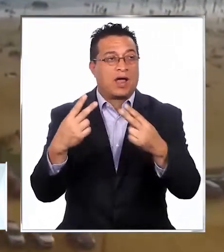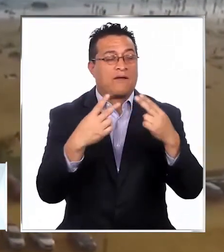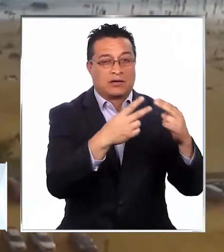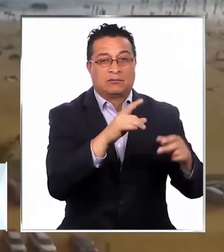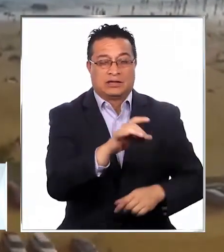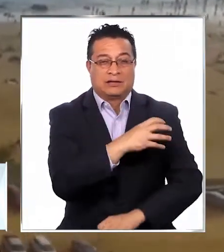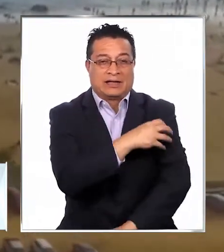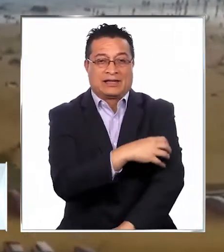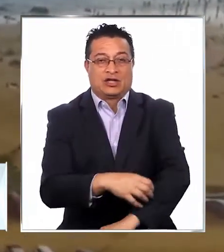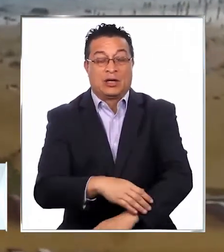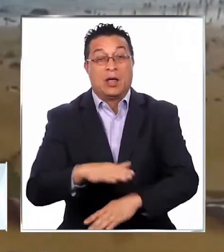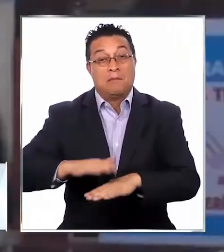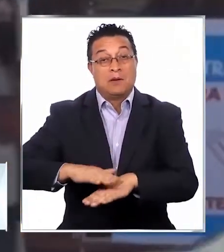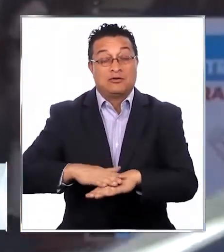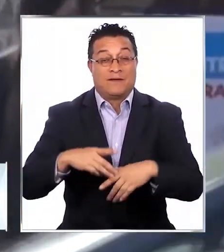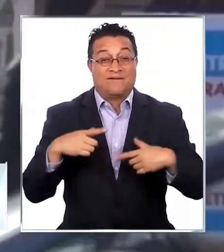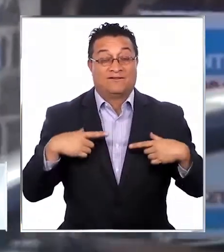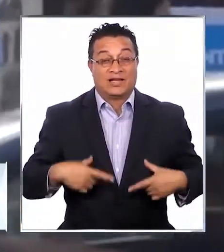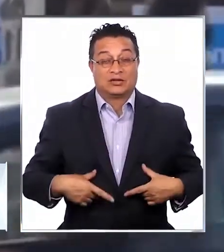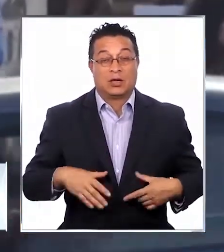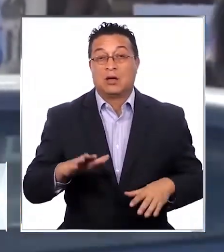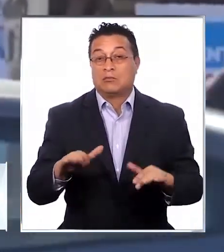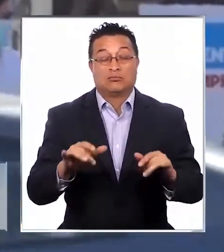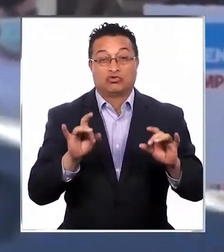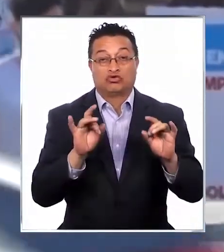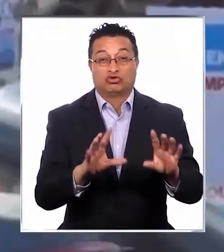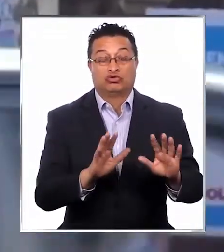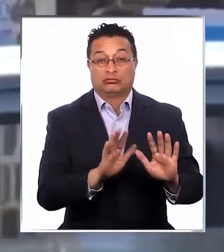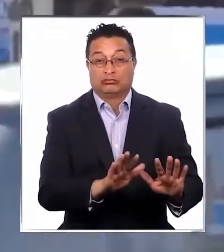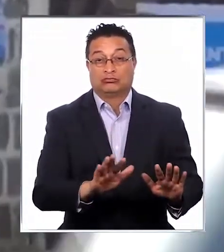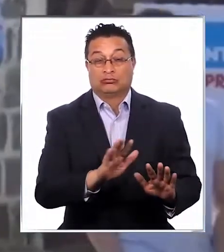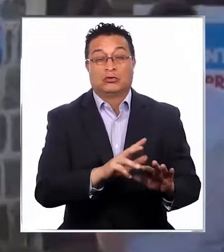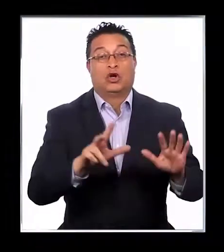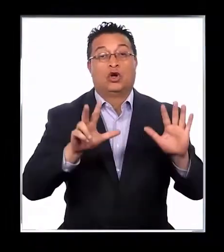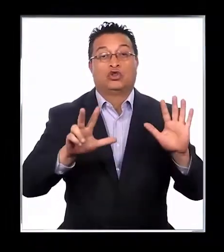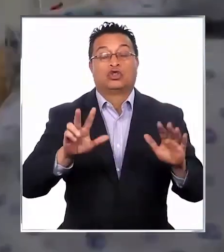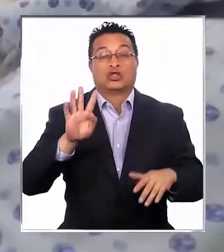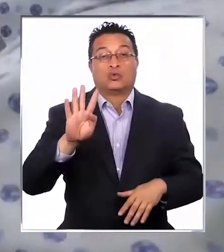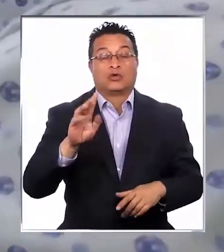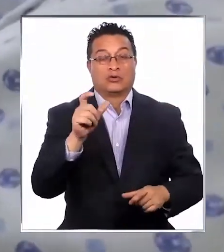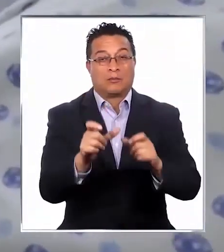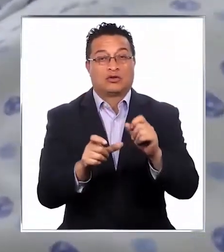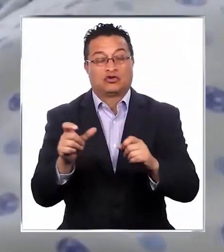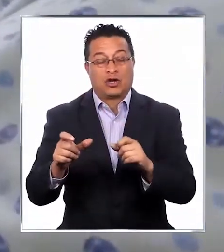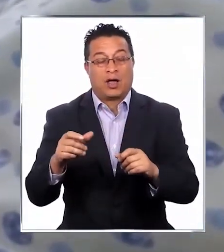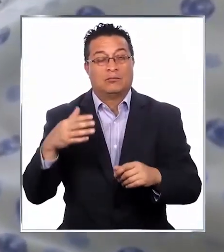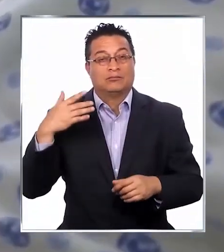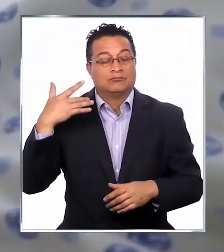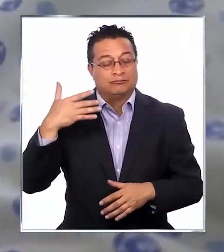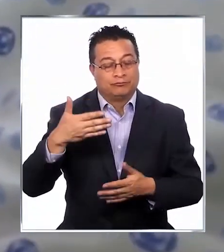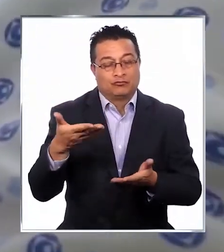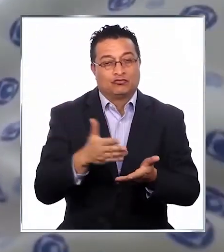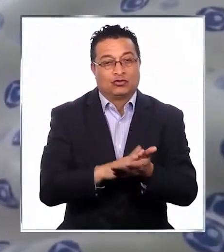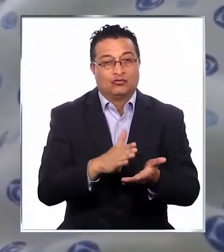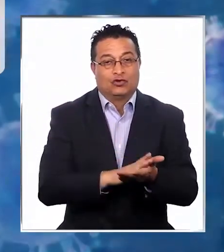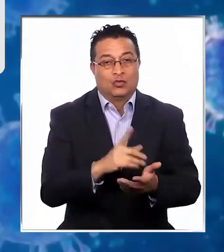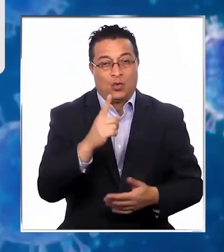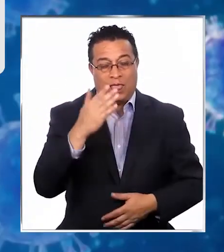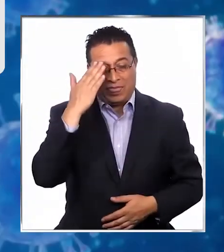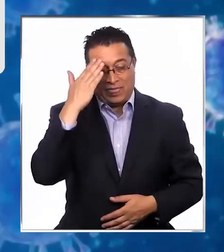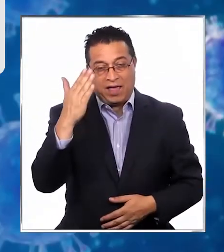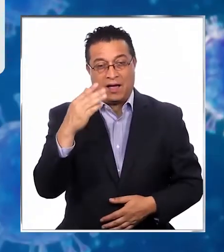las regiones de Chile y los permisos de vacaciones se mantienen intactos. 84 pacientes murieron en el último día.